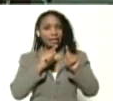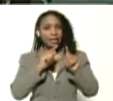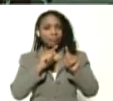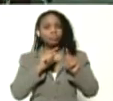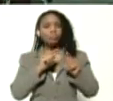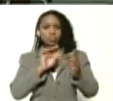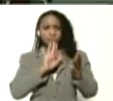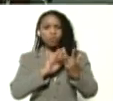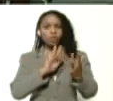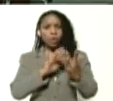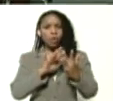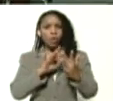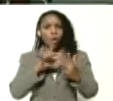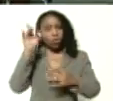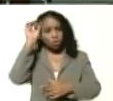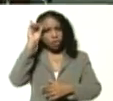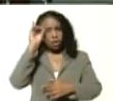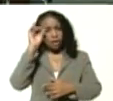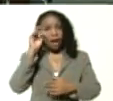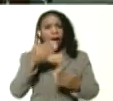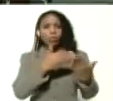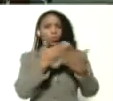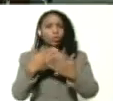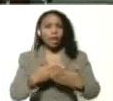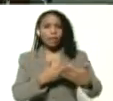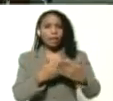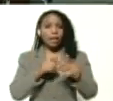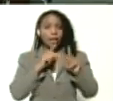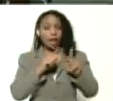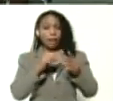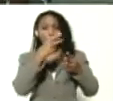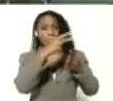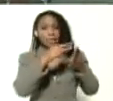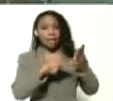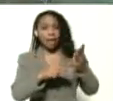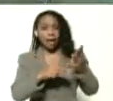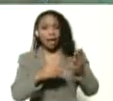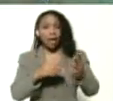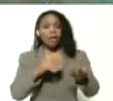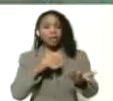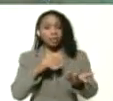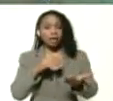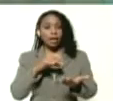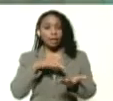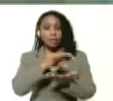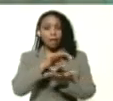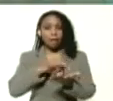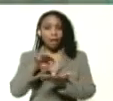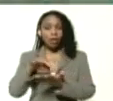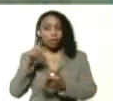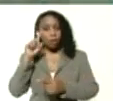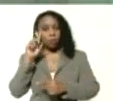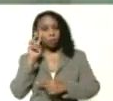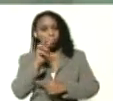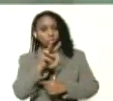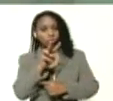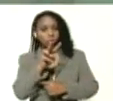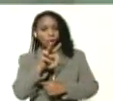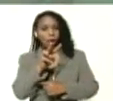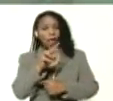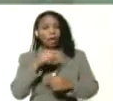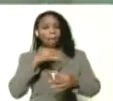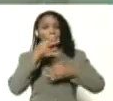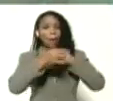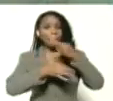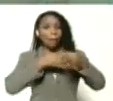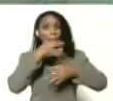esa interacción docente-alumno y acá podemos observar un material uno de los materiales didácticos donde se observa a la docente dando esa